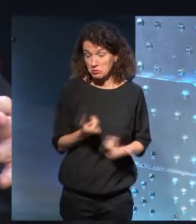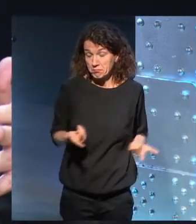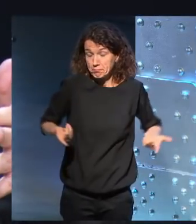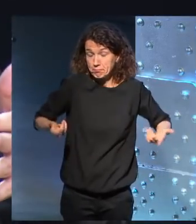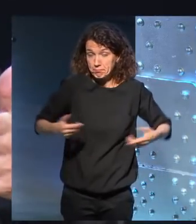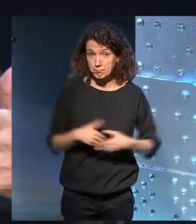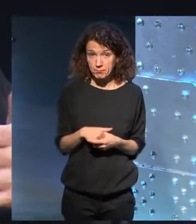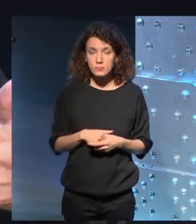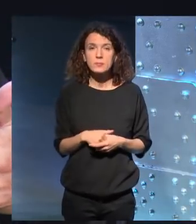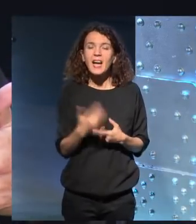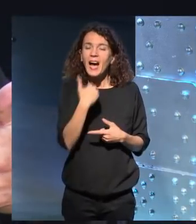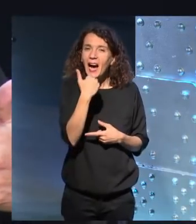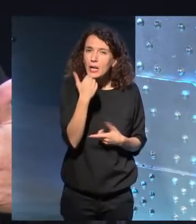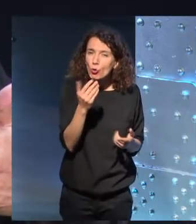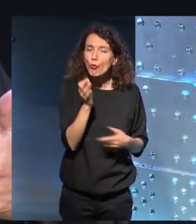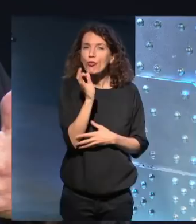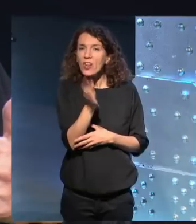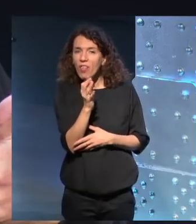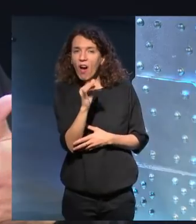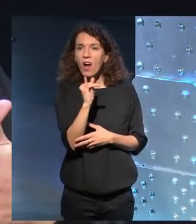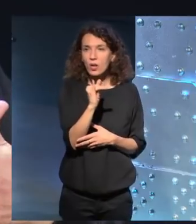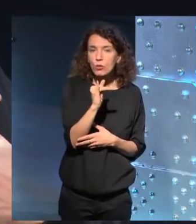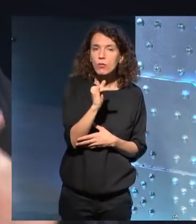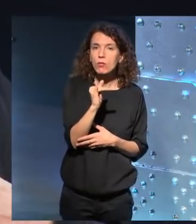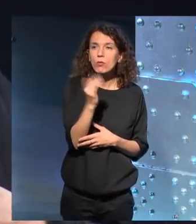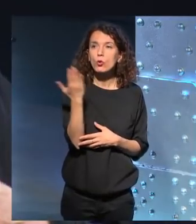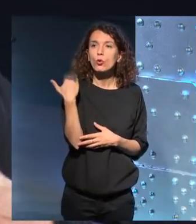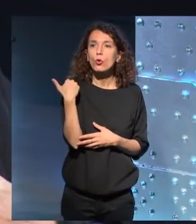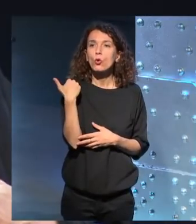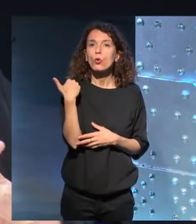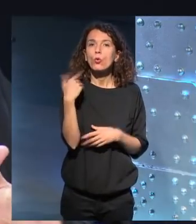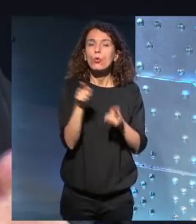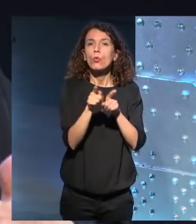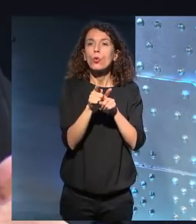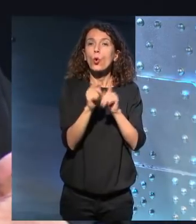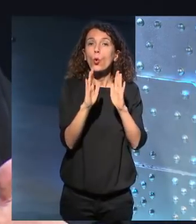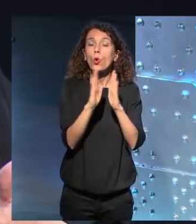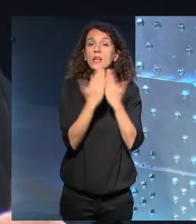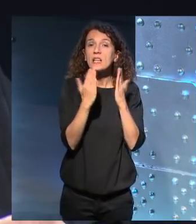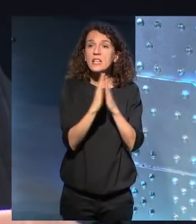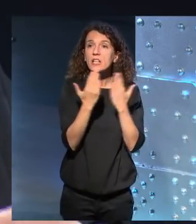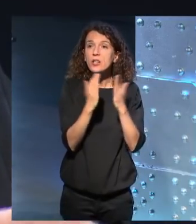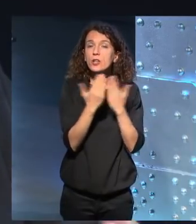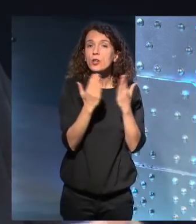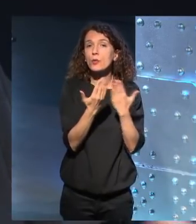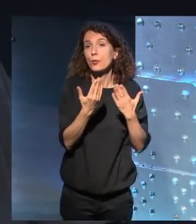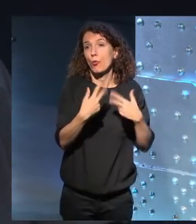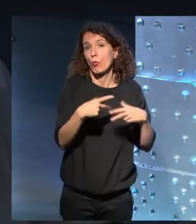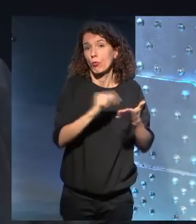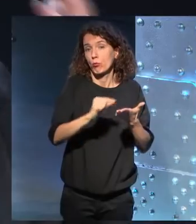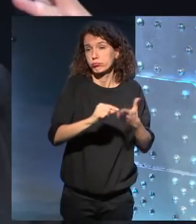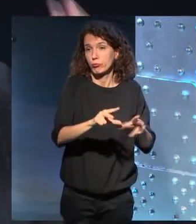sentido... Algo de cierto en tanto... Yo cuando termino de escribir una novelita,